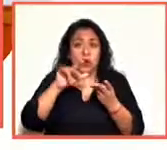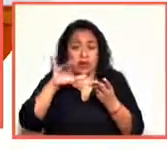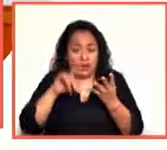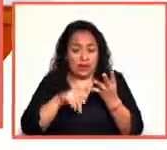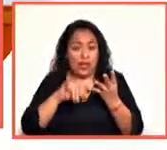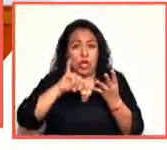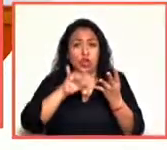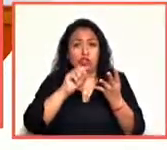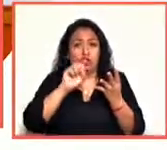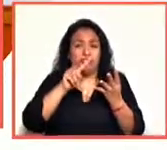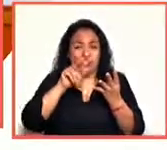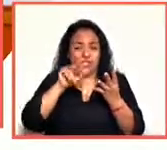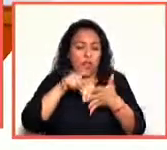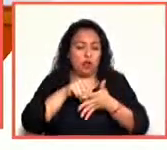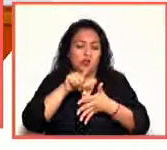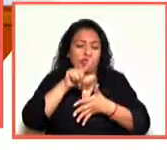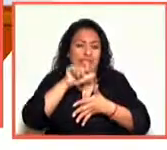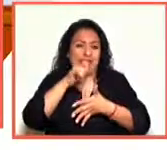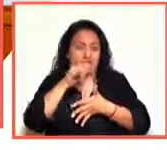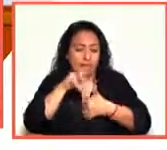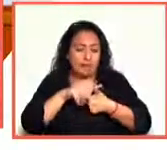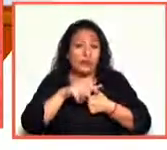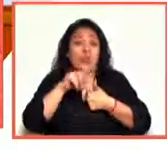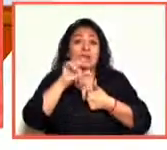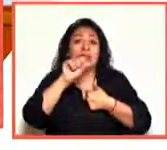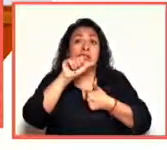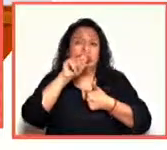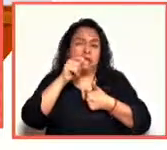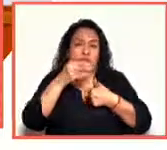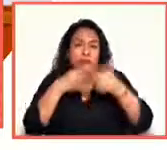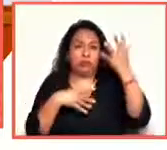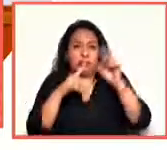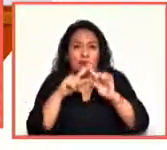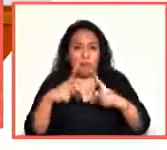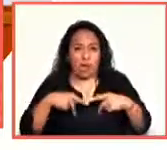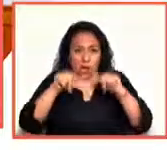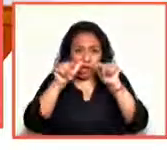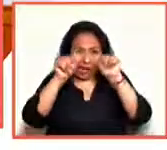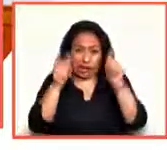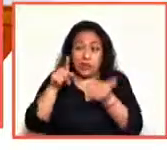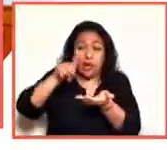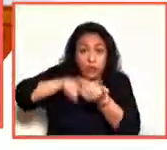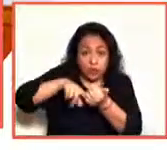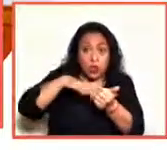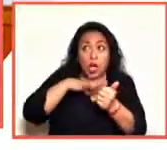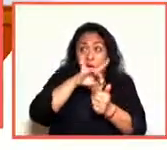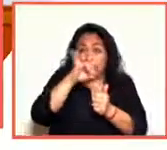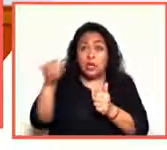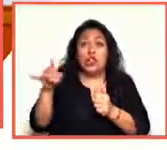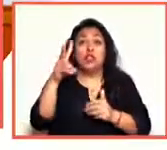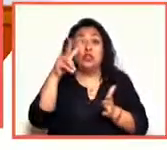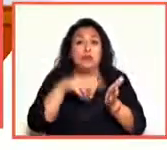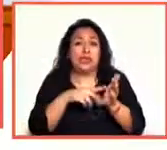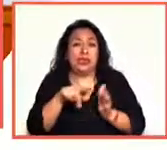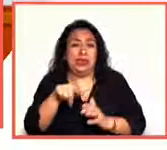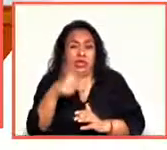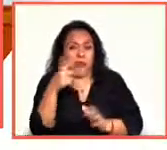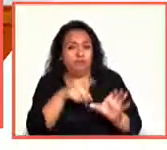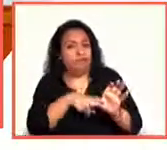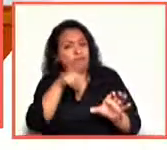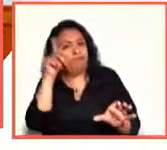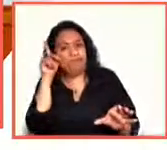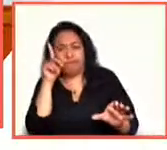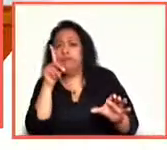Villalobos, Rubén Leiva y Alejandro Santiago, entre otros. En el 2013, Toledo rompió relaciones con la institución por tener